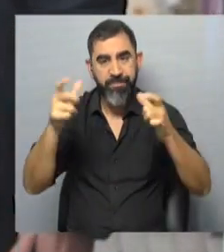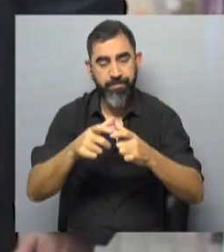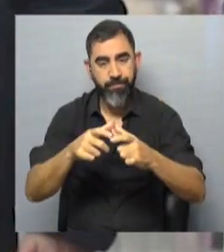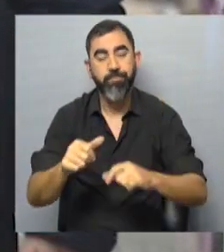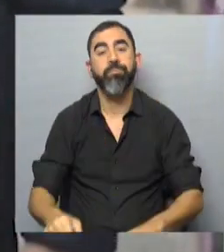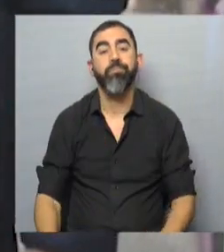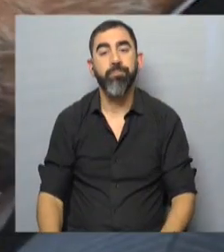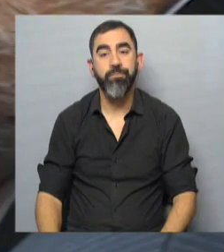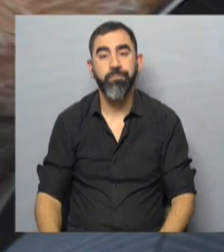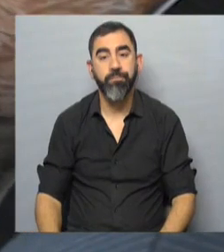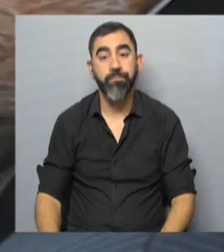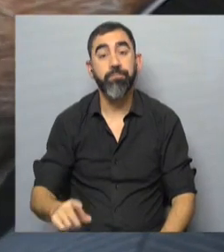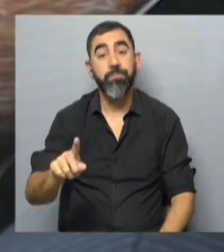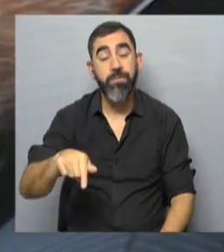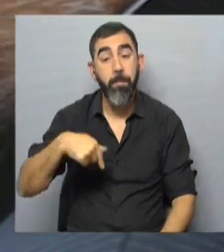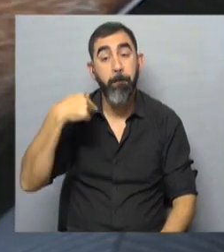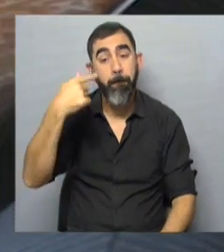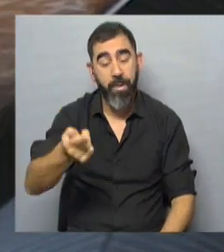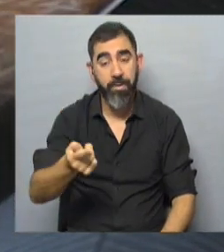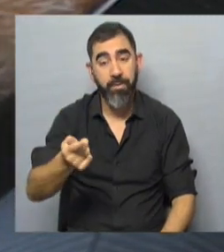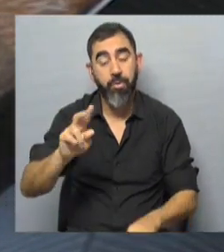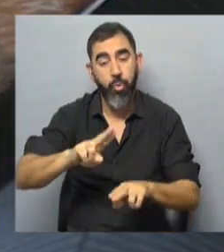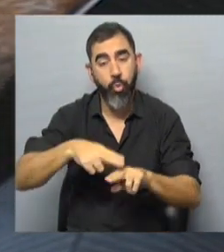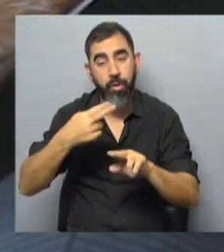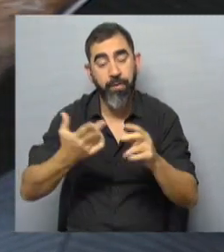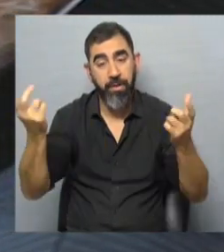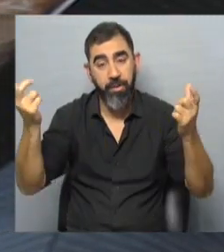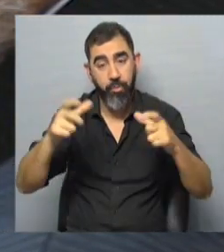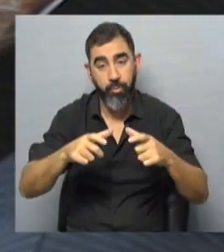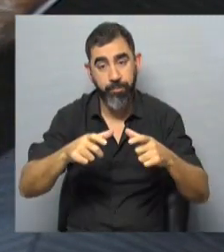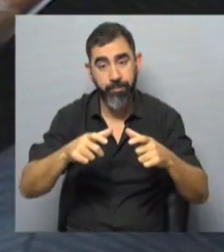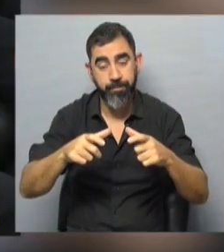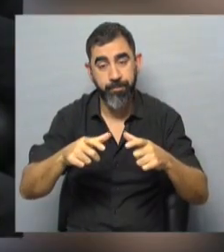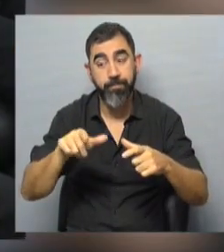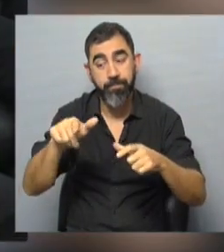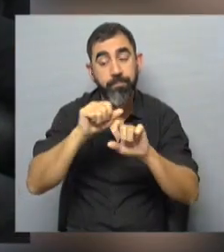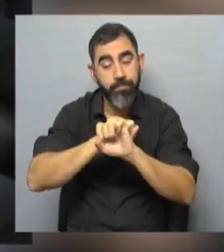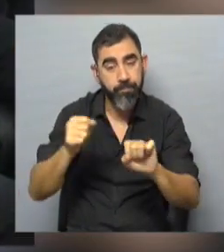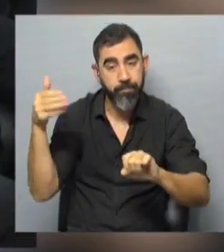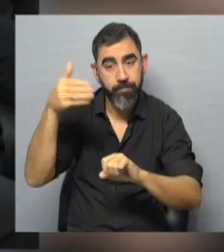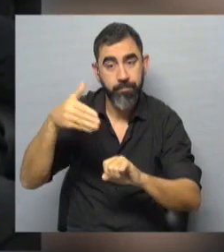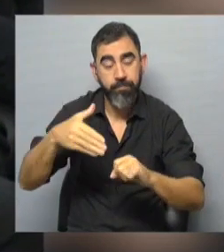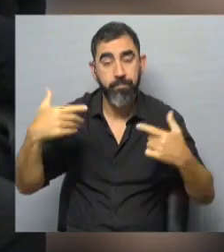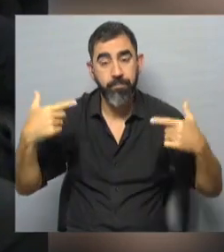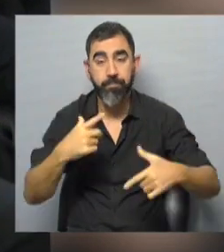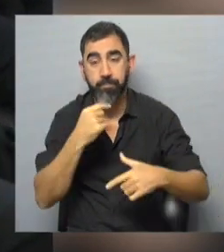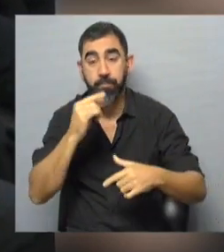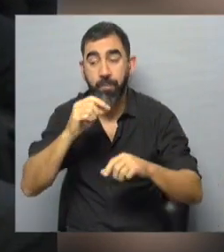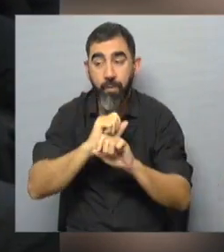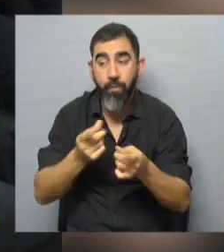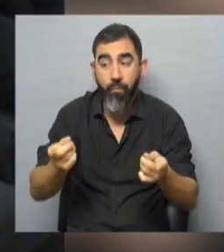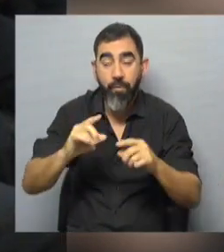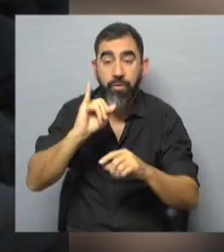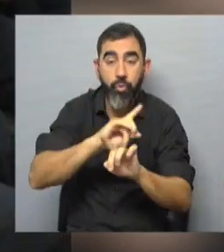este encuentro. Sí, mañana habrá un nuevo encuentro, según dicen, y entonces ahí podría reverse o no la